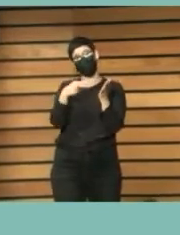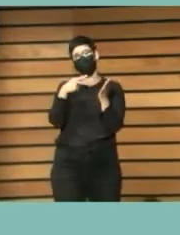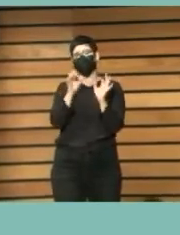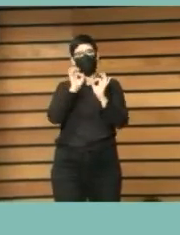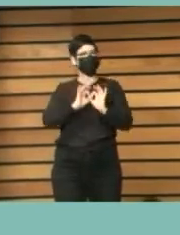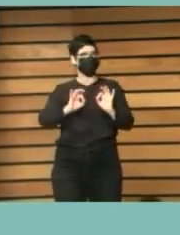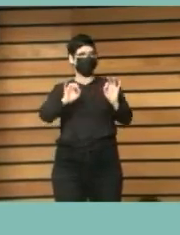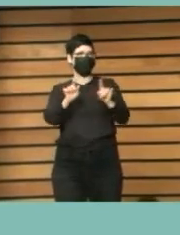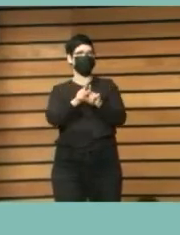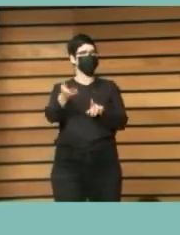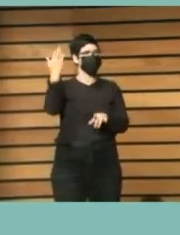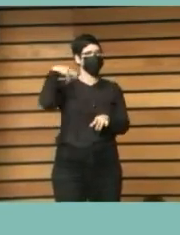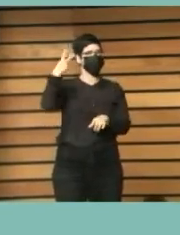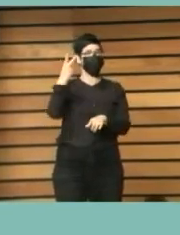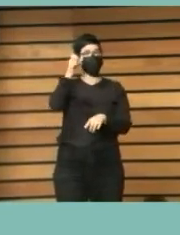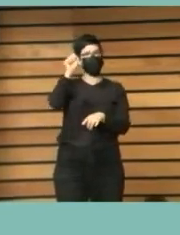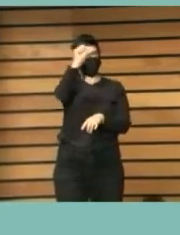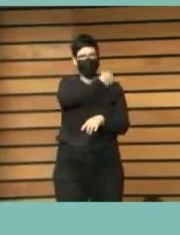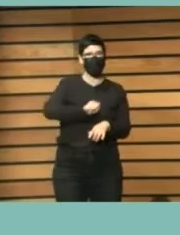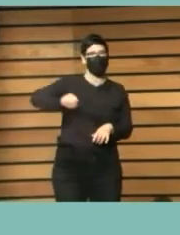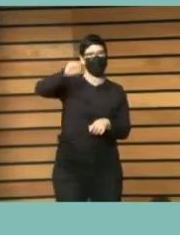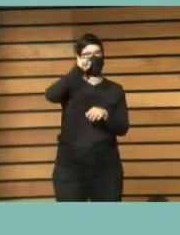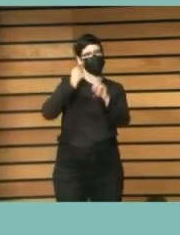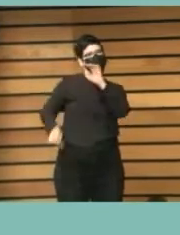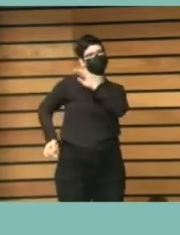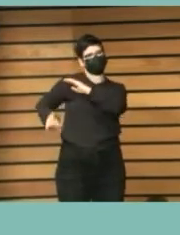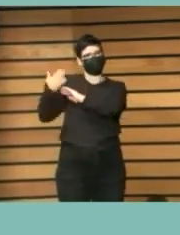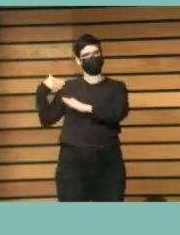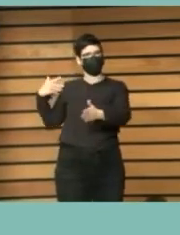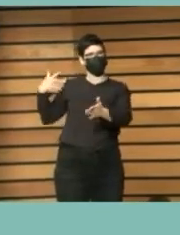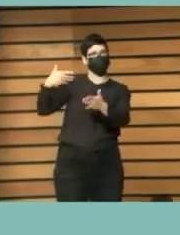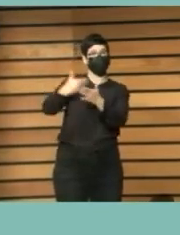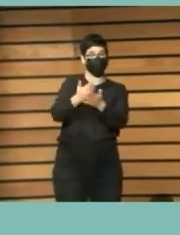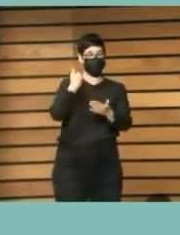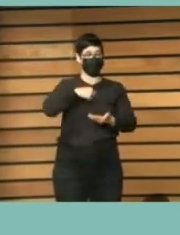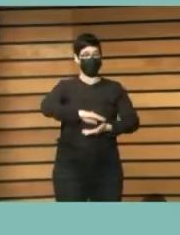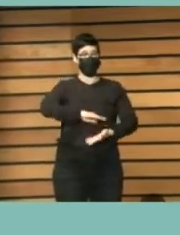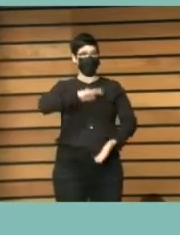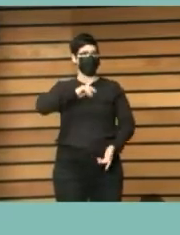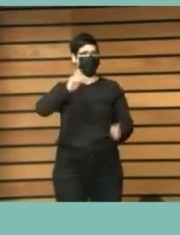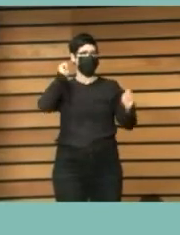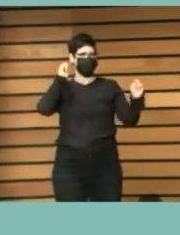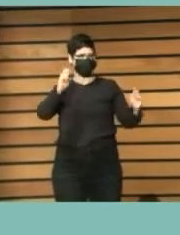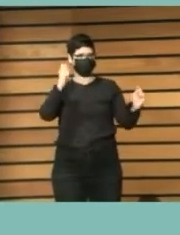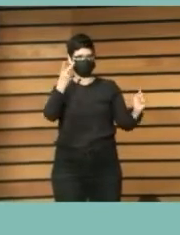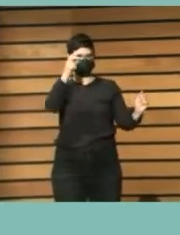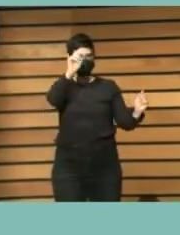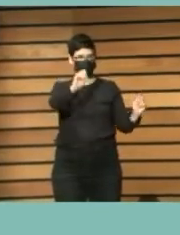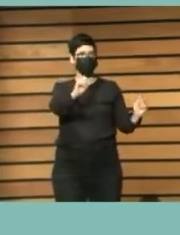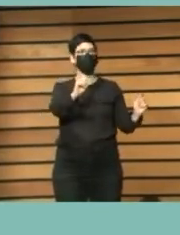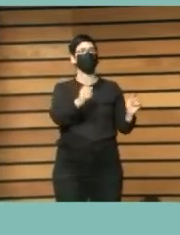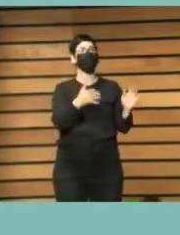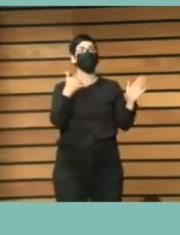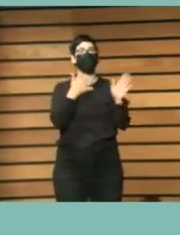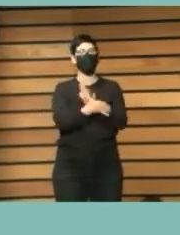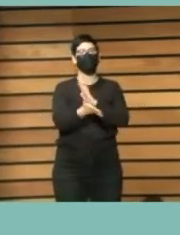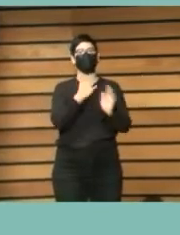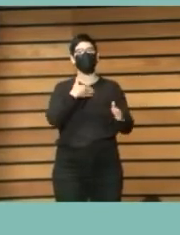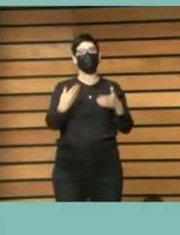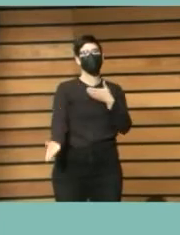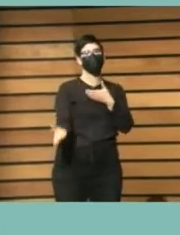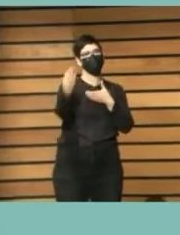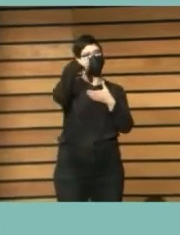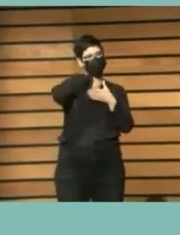años precisamente este año es su 20 cumpleaños y lo hicimos con la finalidad de incluir a personas mayores de 55